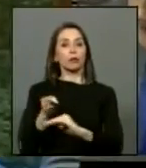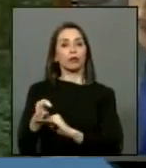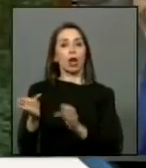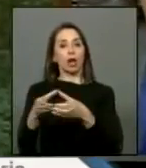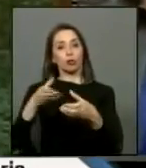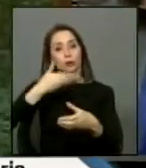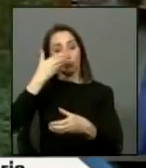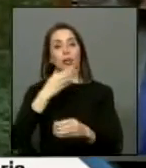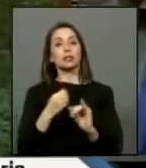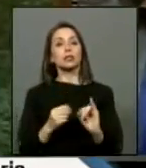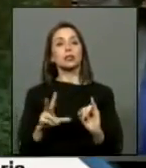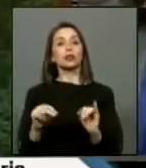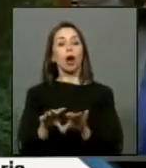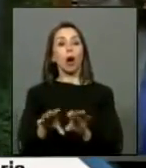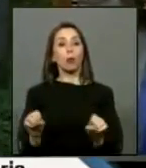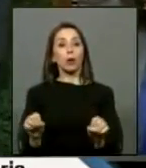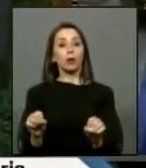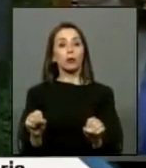¿Hay acuerdo?